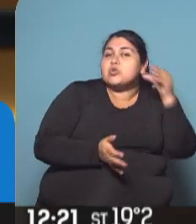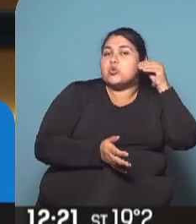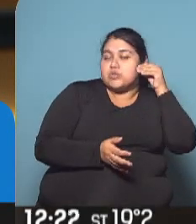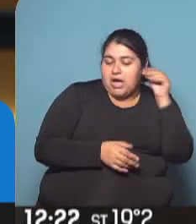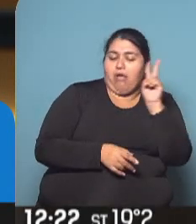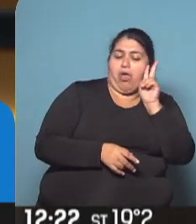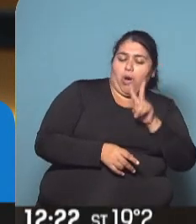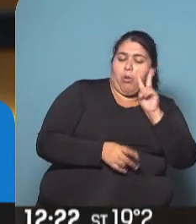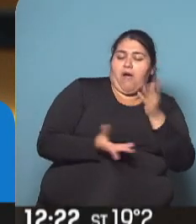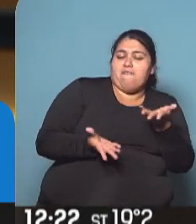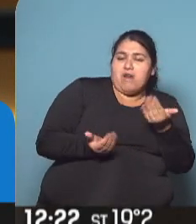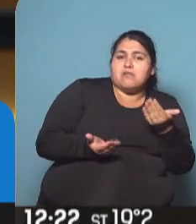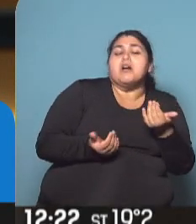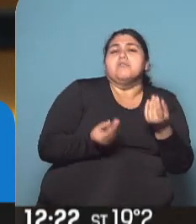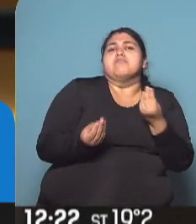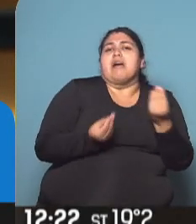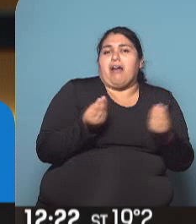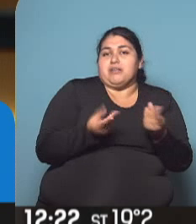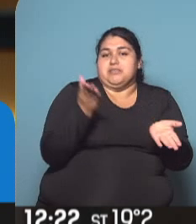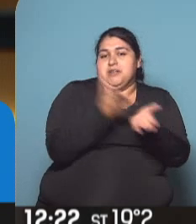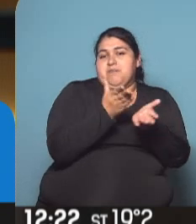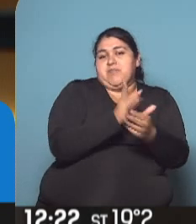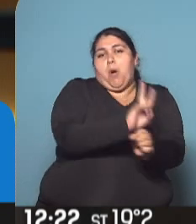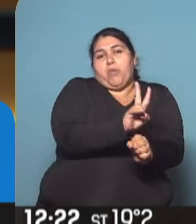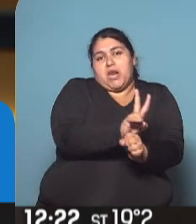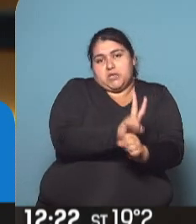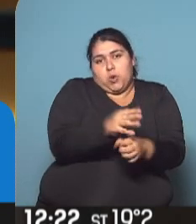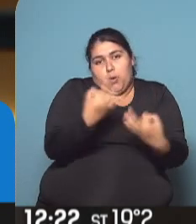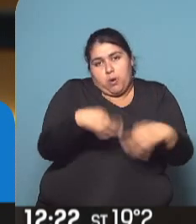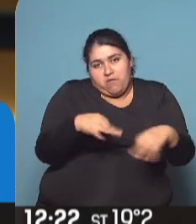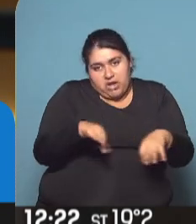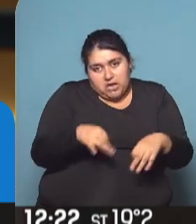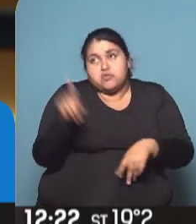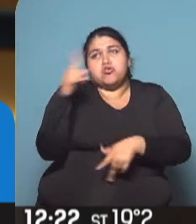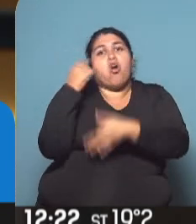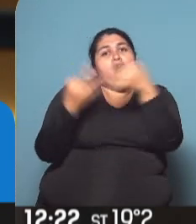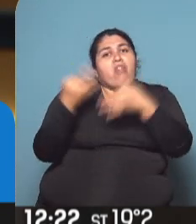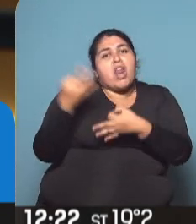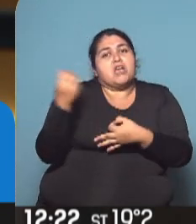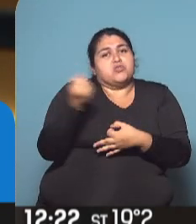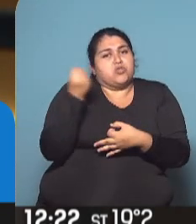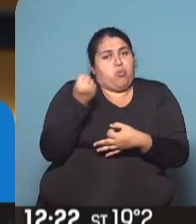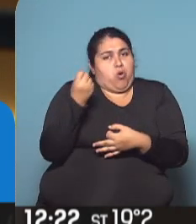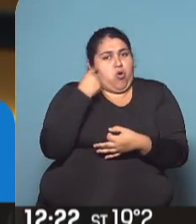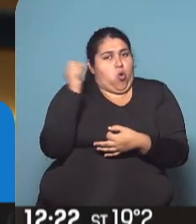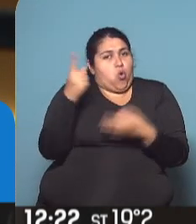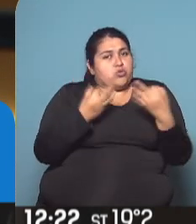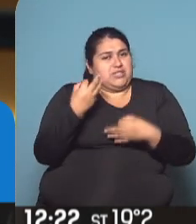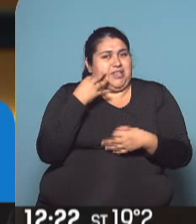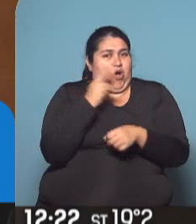como organismo de protección. Y la justicia tiene la obligación, al igual que nosotros, de escuchar a los niños. Se trabaja